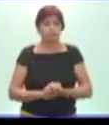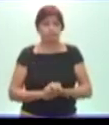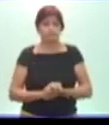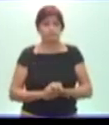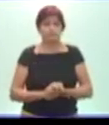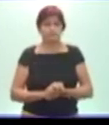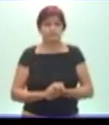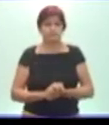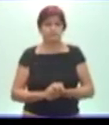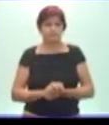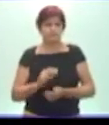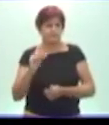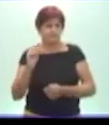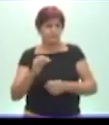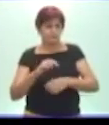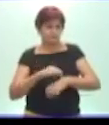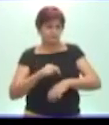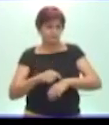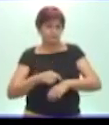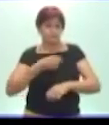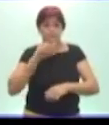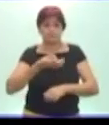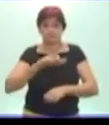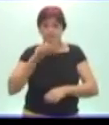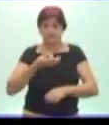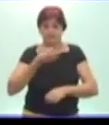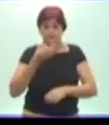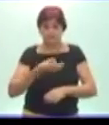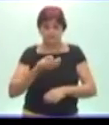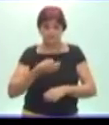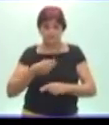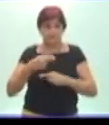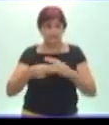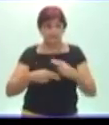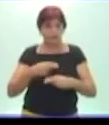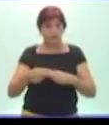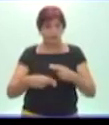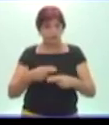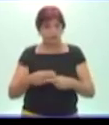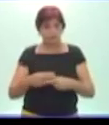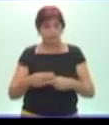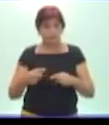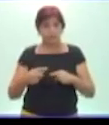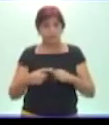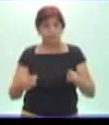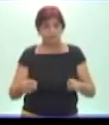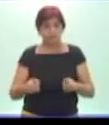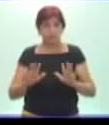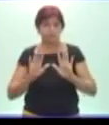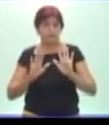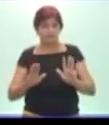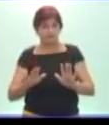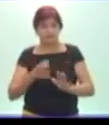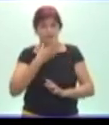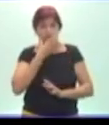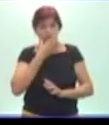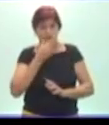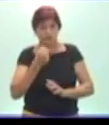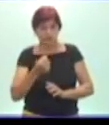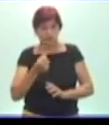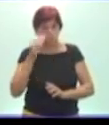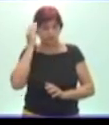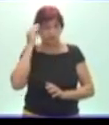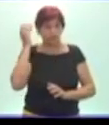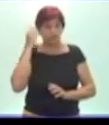corto el tiempo para explicarles realmente todo lo que hemos hecho y lo que hemos disfrutado en este tiempo pero espero que les haya gustado conocer algo de nuestra